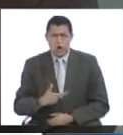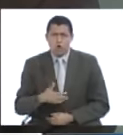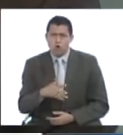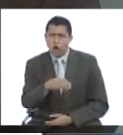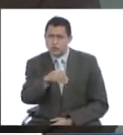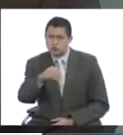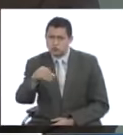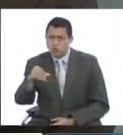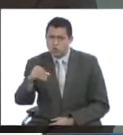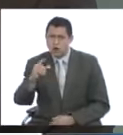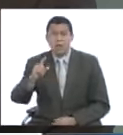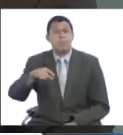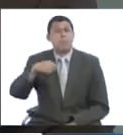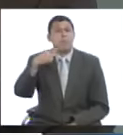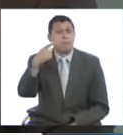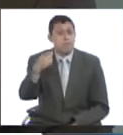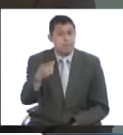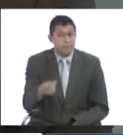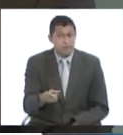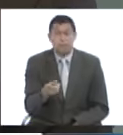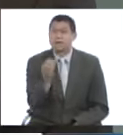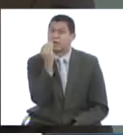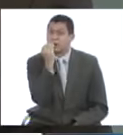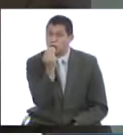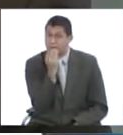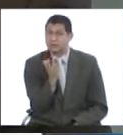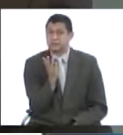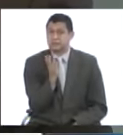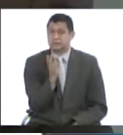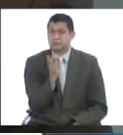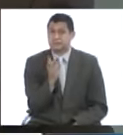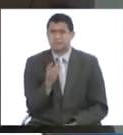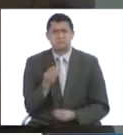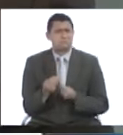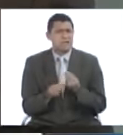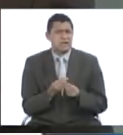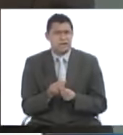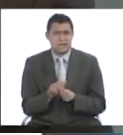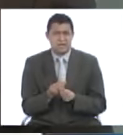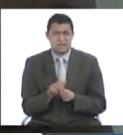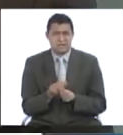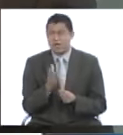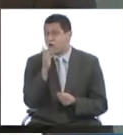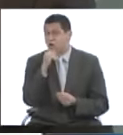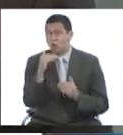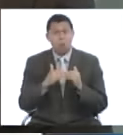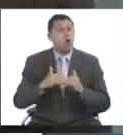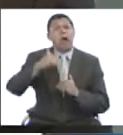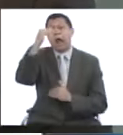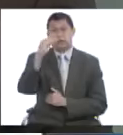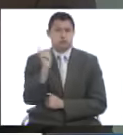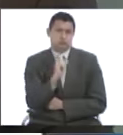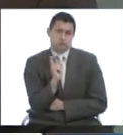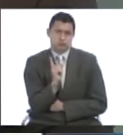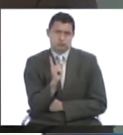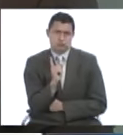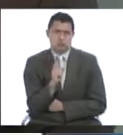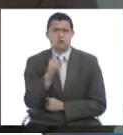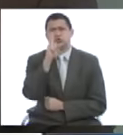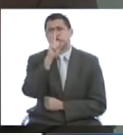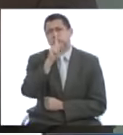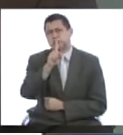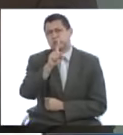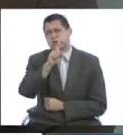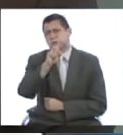glucosa después de los alimentos. ¿Esto qué va a llevar? O todavía no tienes unos valores por encima de 200